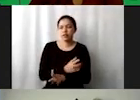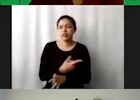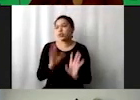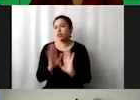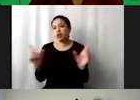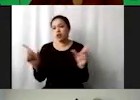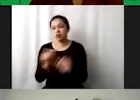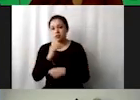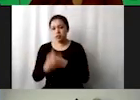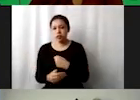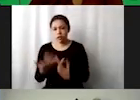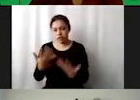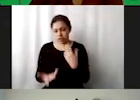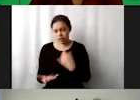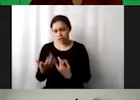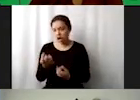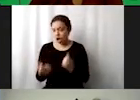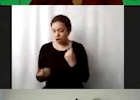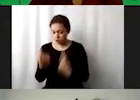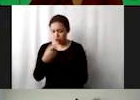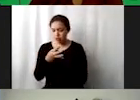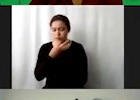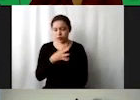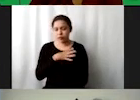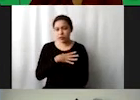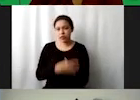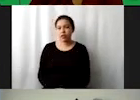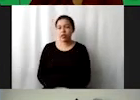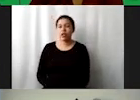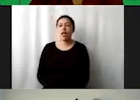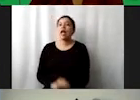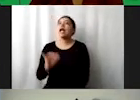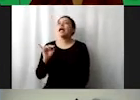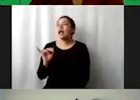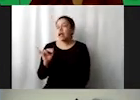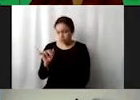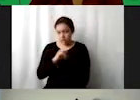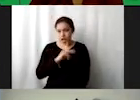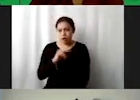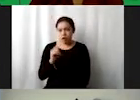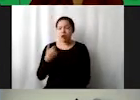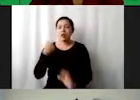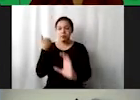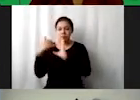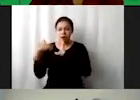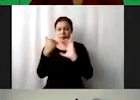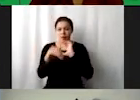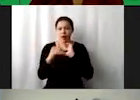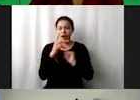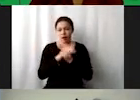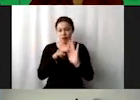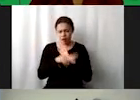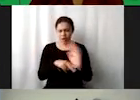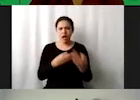todavía tenemos unos minutitos si les vamos a pasar las presentaciones con los videos y todo